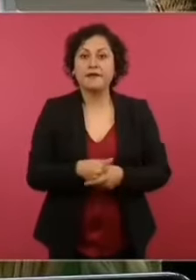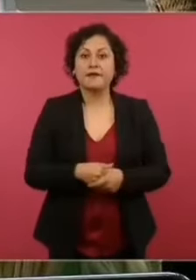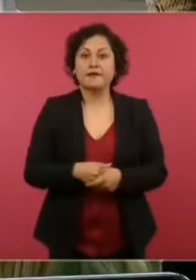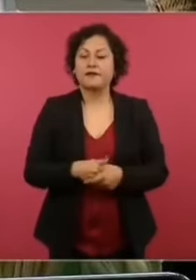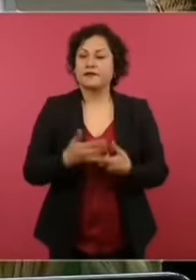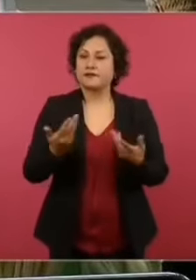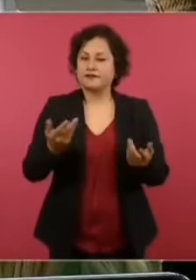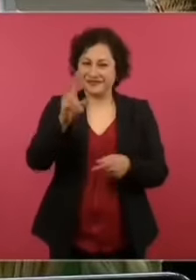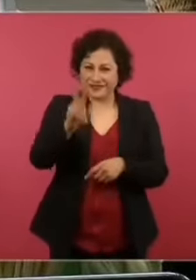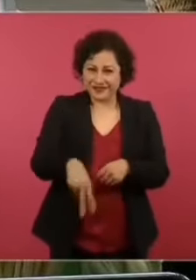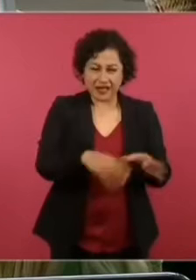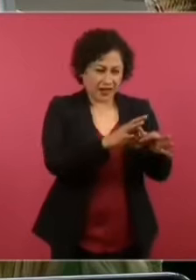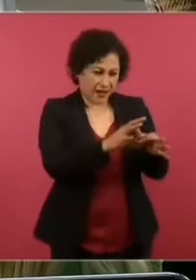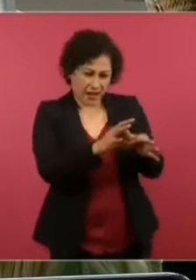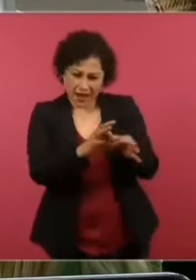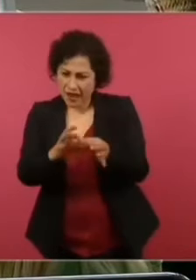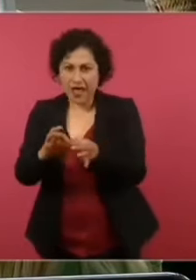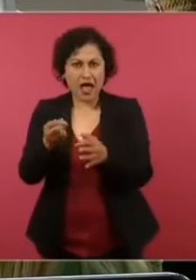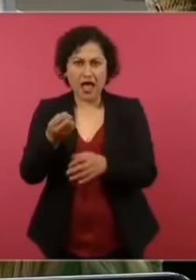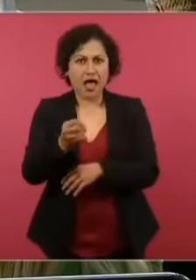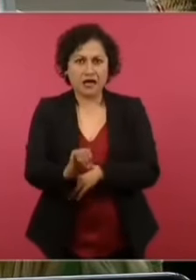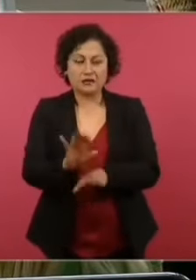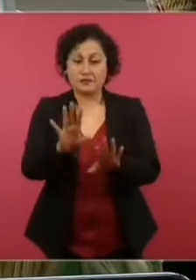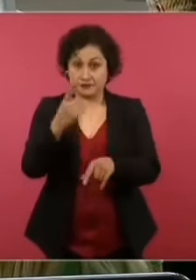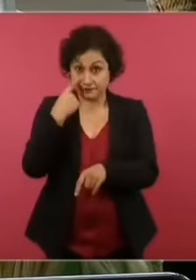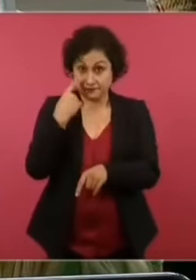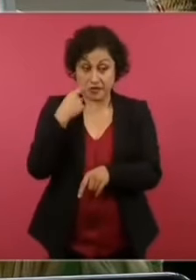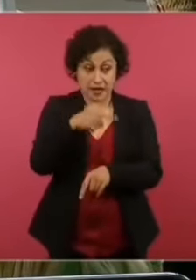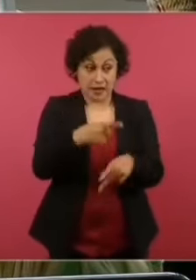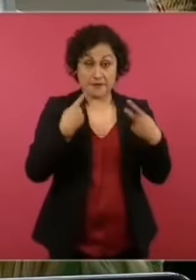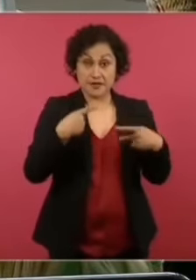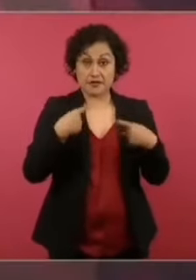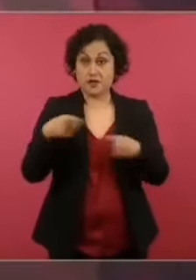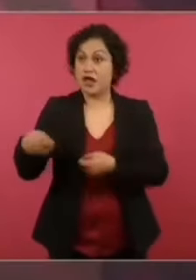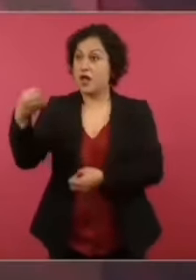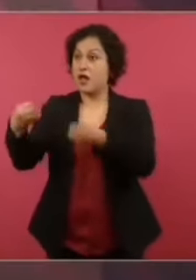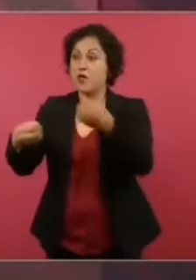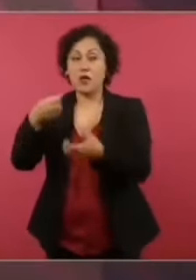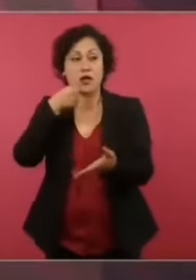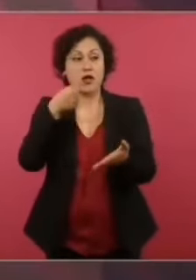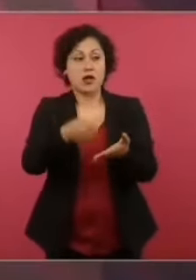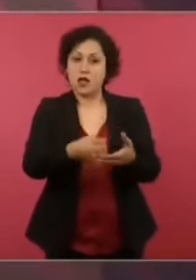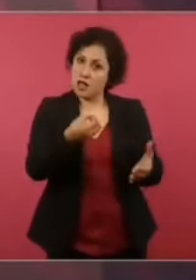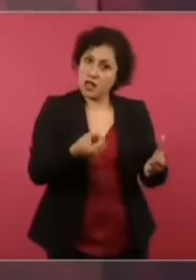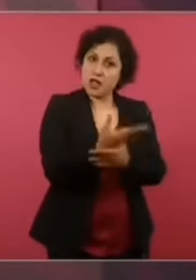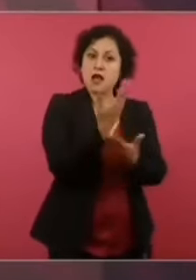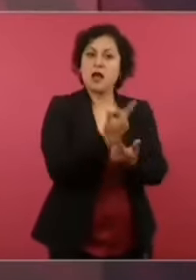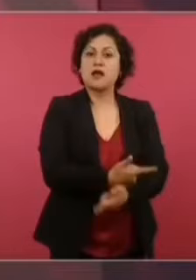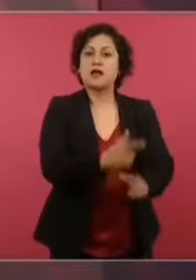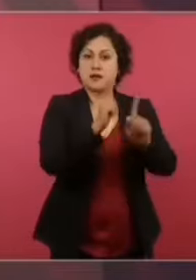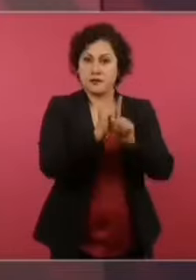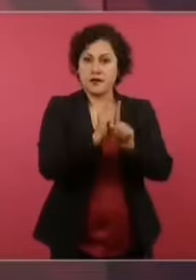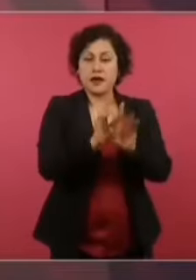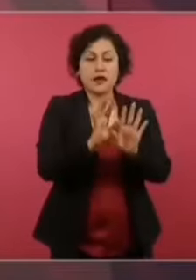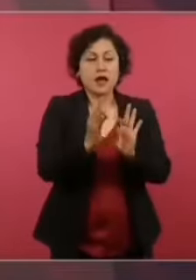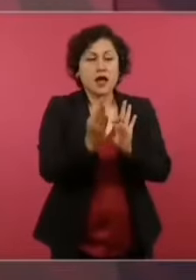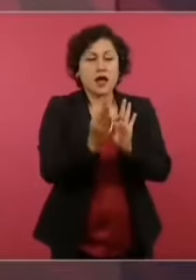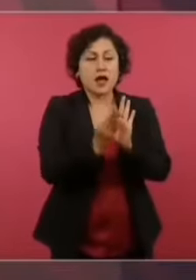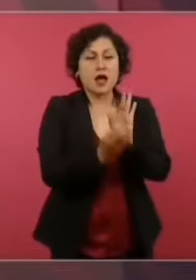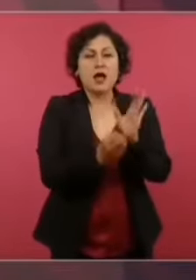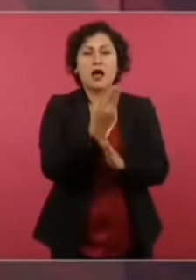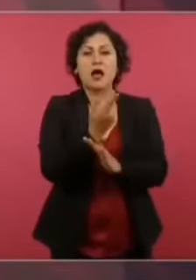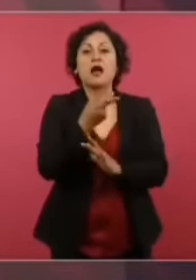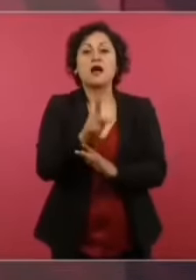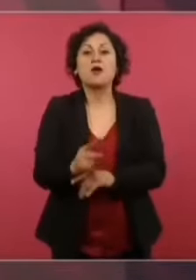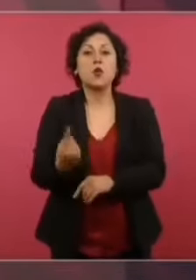Todavía no había salido y ya estaba el mensaje. Ya eso se los dejo de